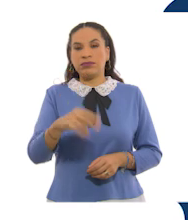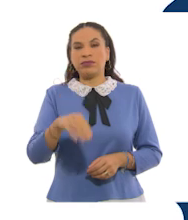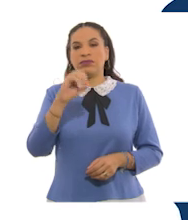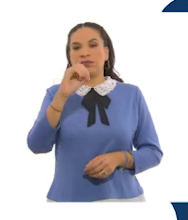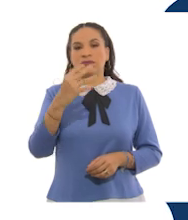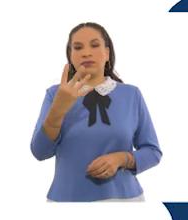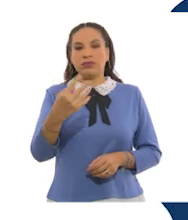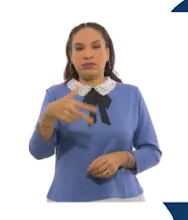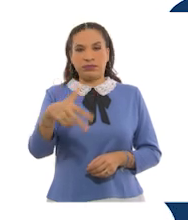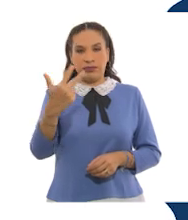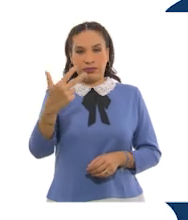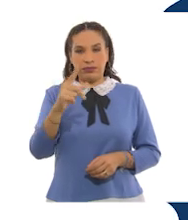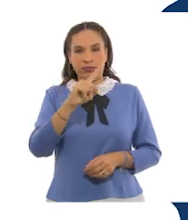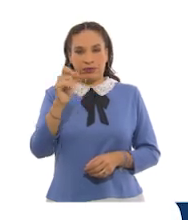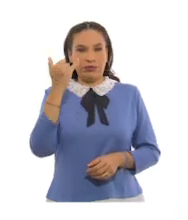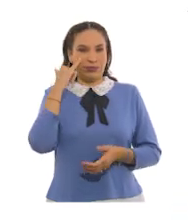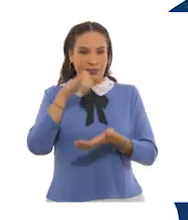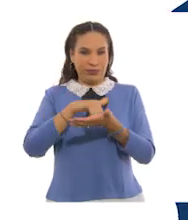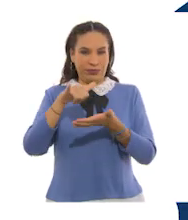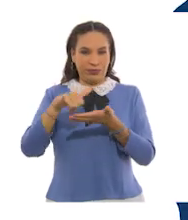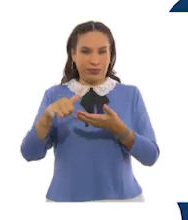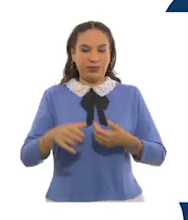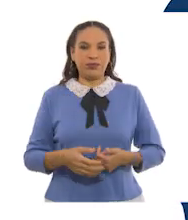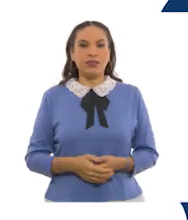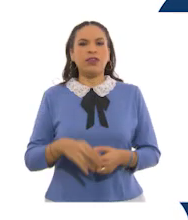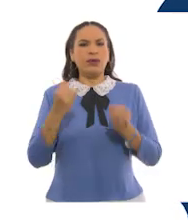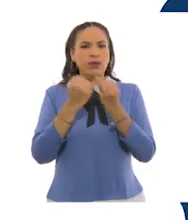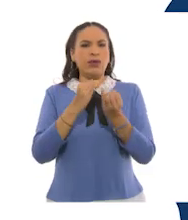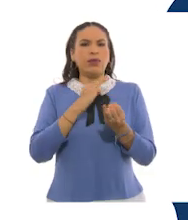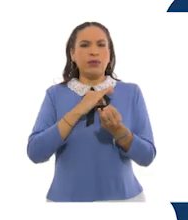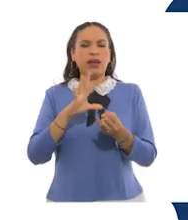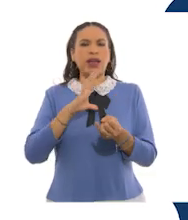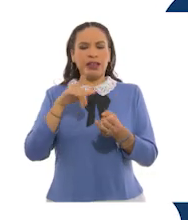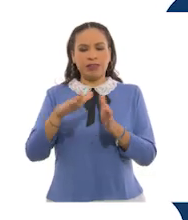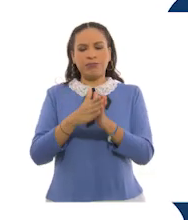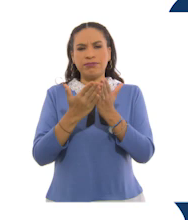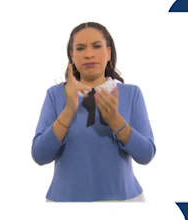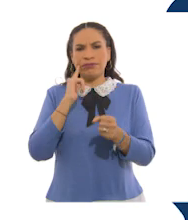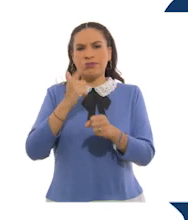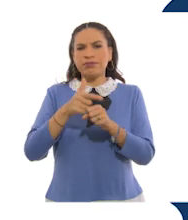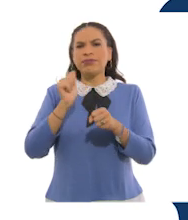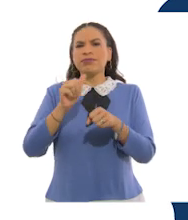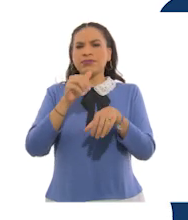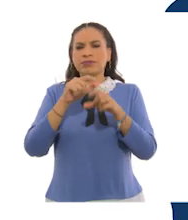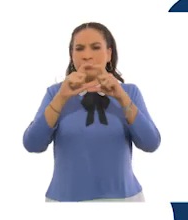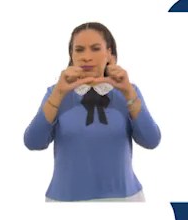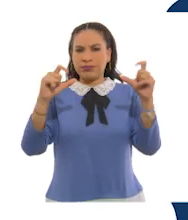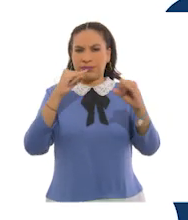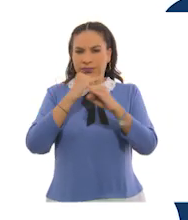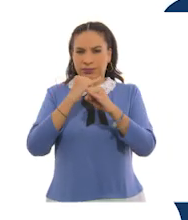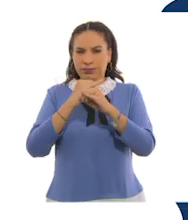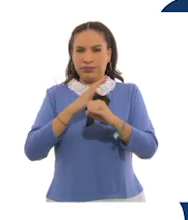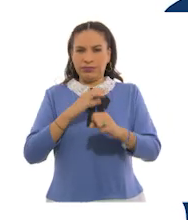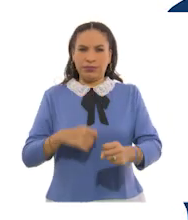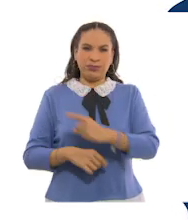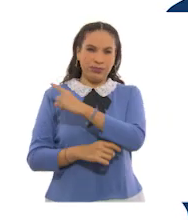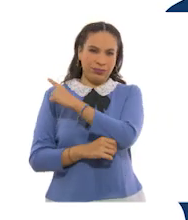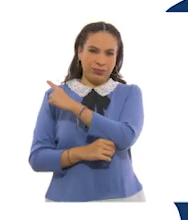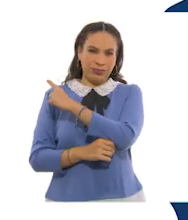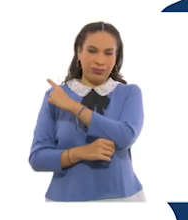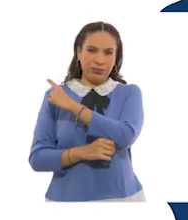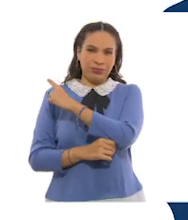5541-720413, con 100 líneas. También puedes encontrar los libros de texto en la página conaliteg.cep